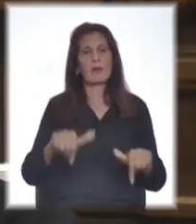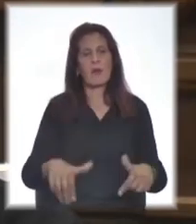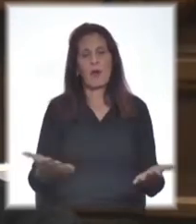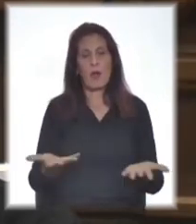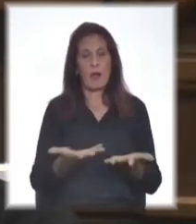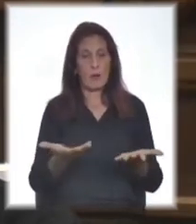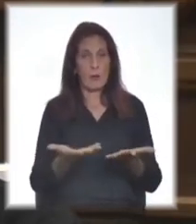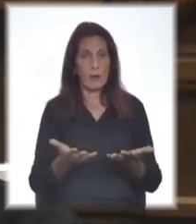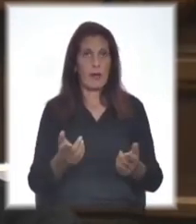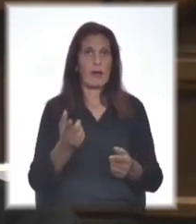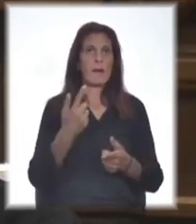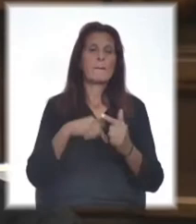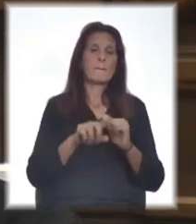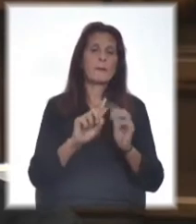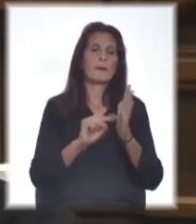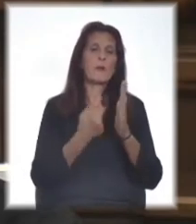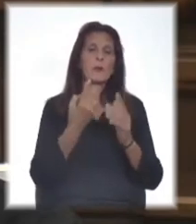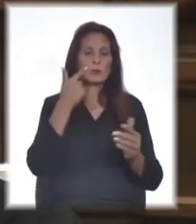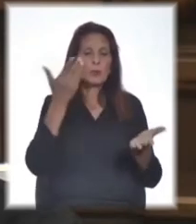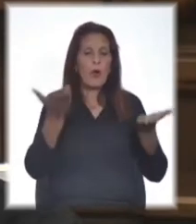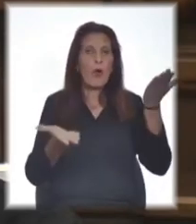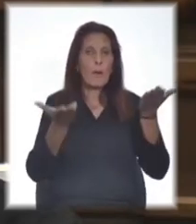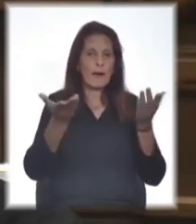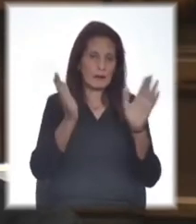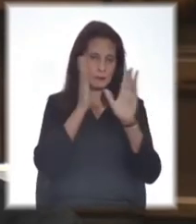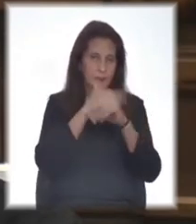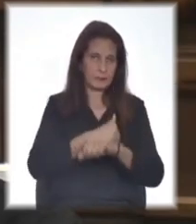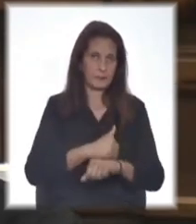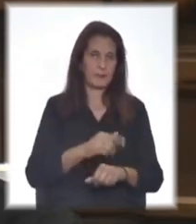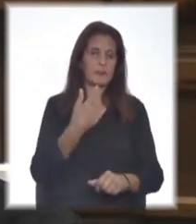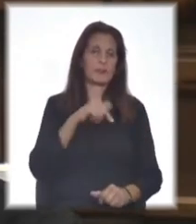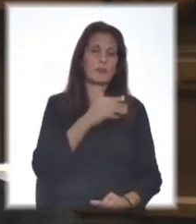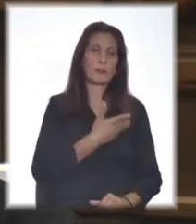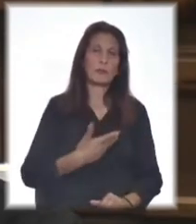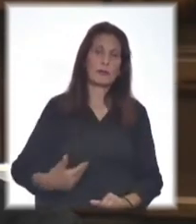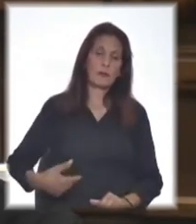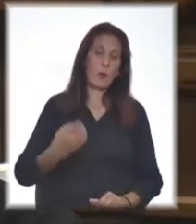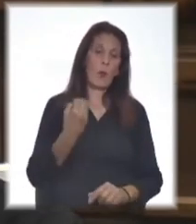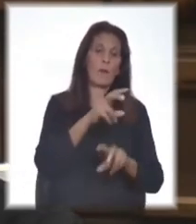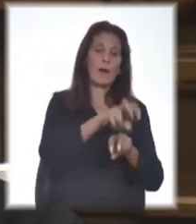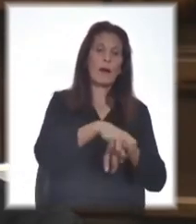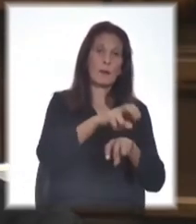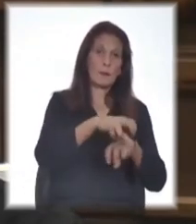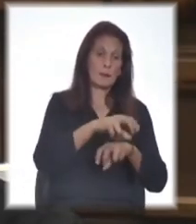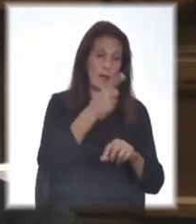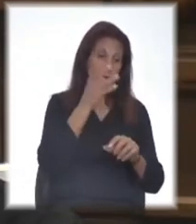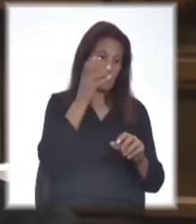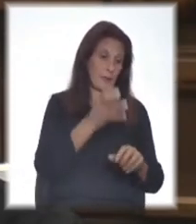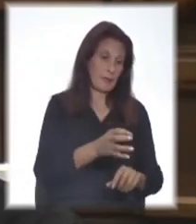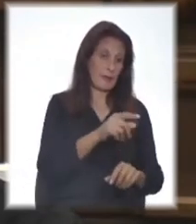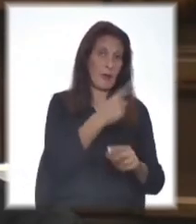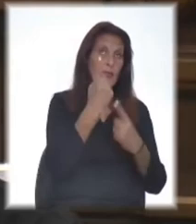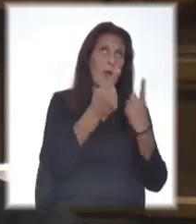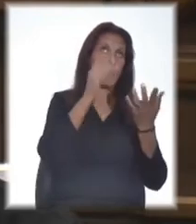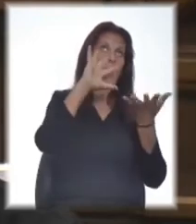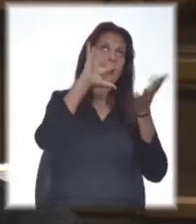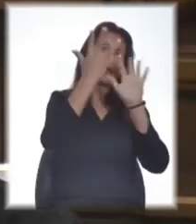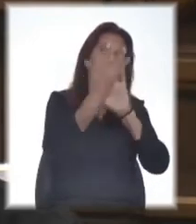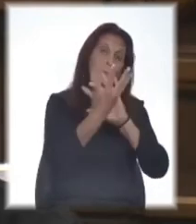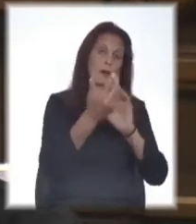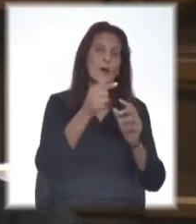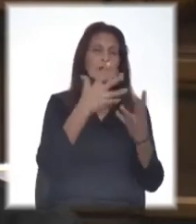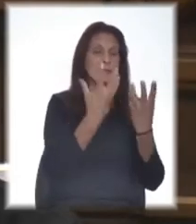situación, sin ningún punto de comparación. Señor Presidente, cuando el sector agropecuario se ve afectado por algún fenómeno climático,